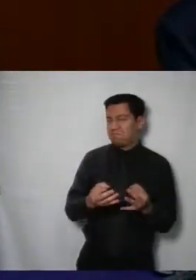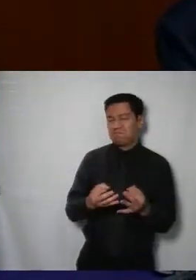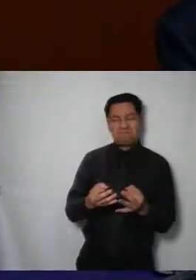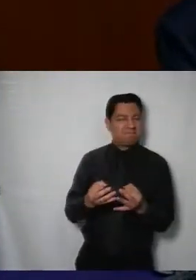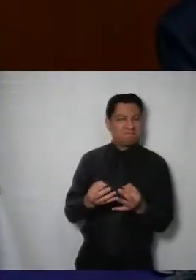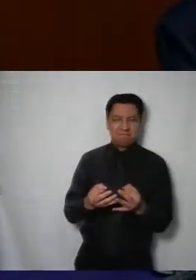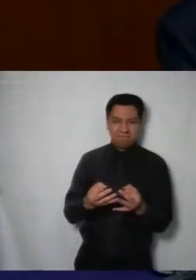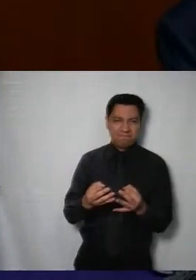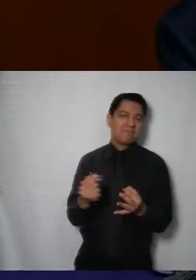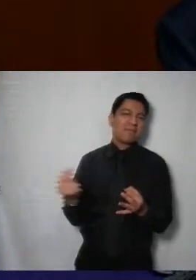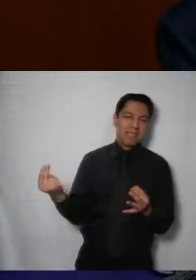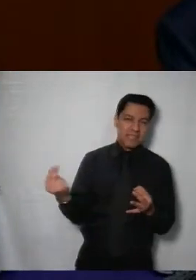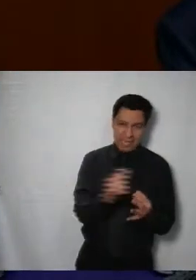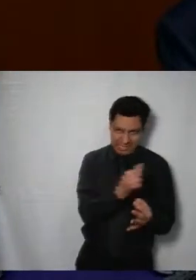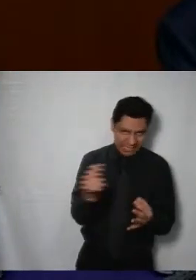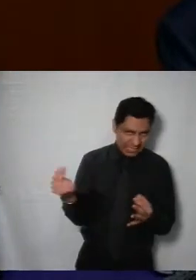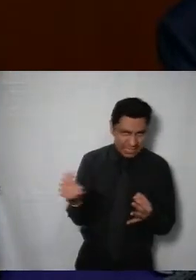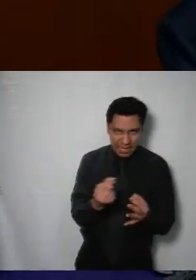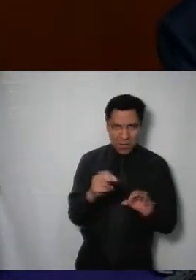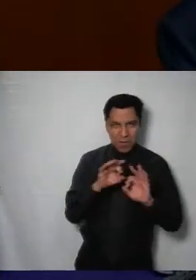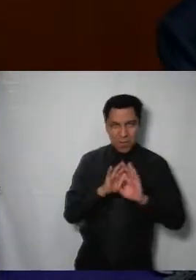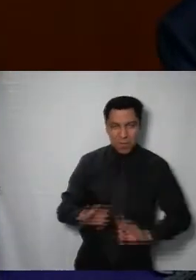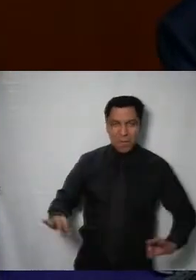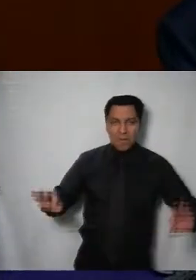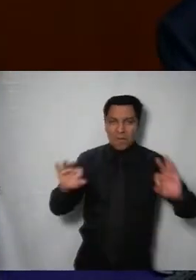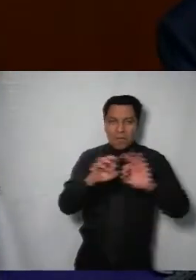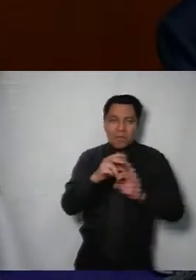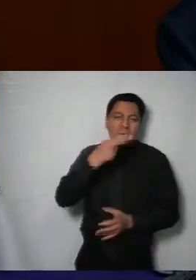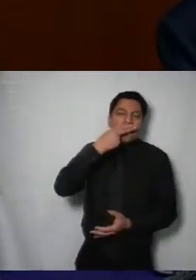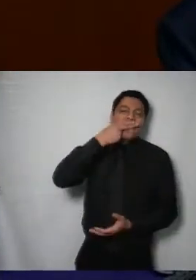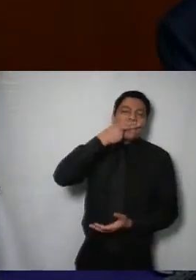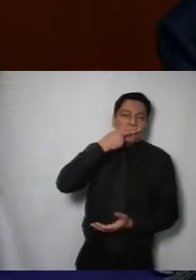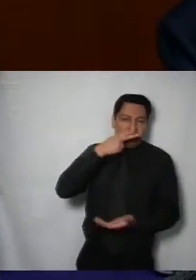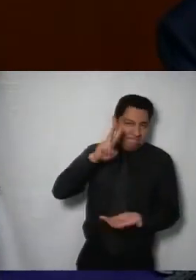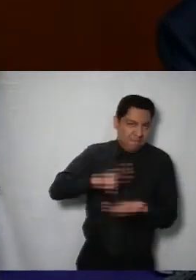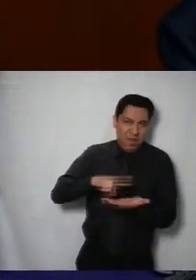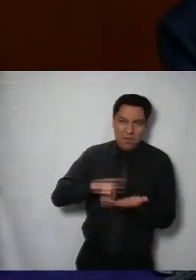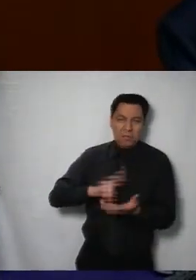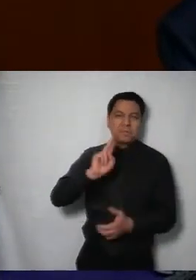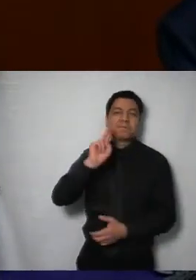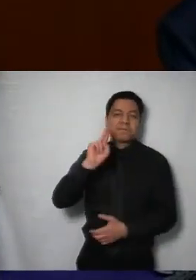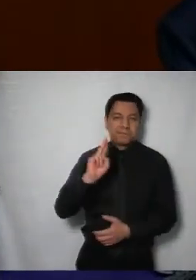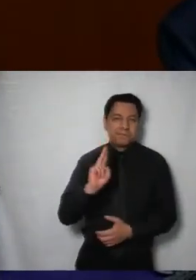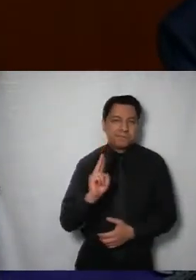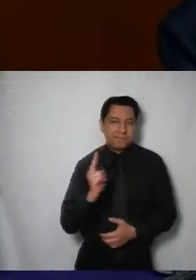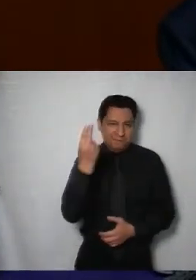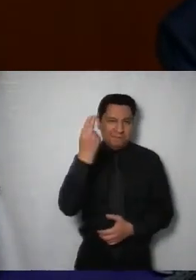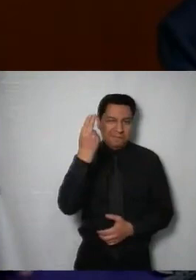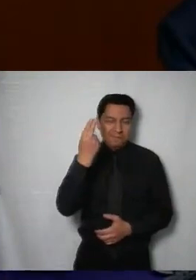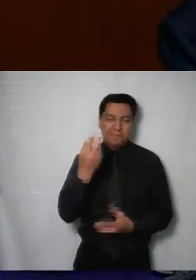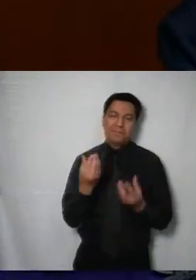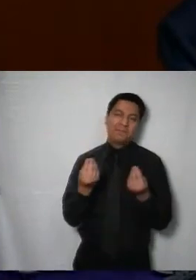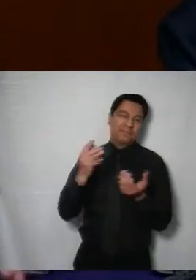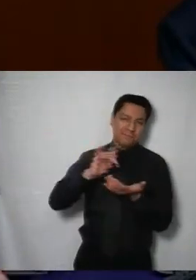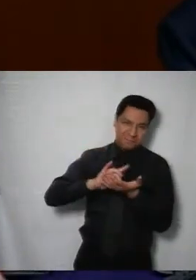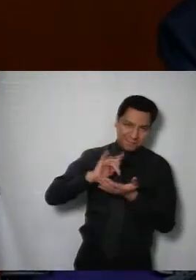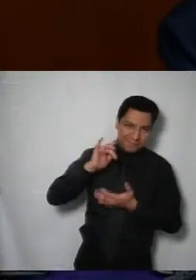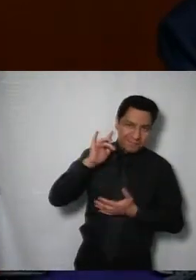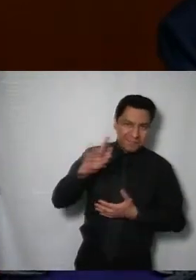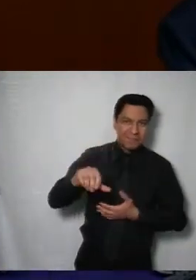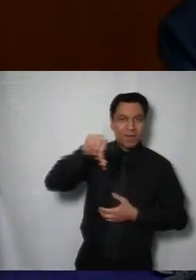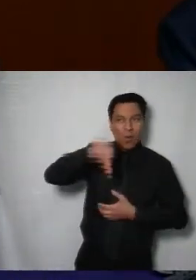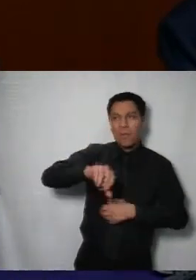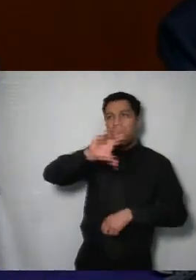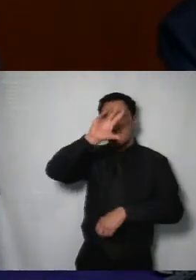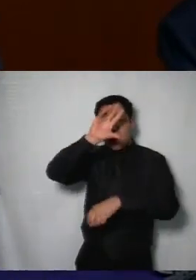maravilloso pues nos llena de mucho orgullo y de mucha satisfacción tal cual lo has descrito Carmen como lo escribió